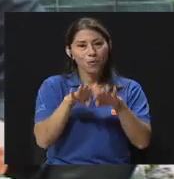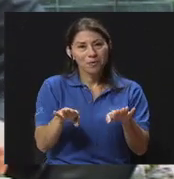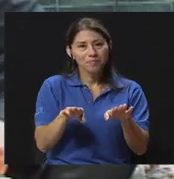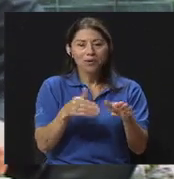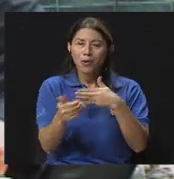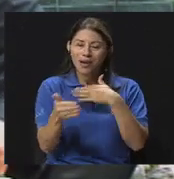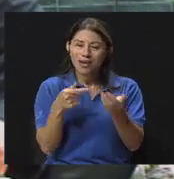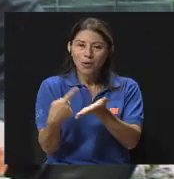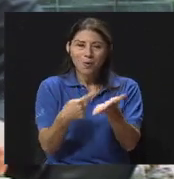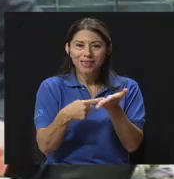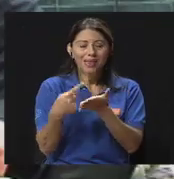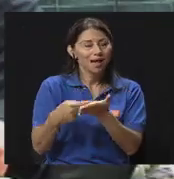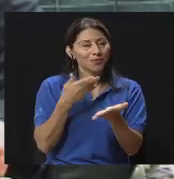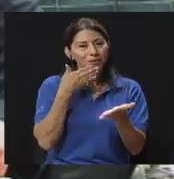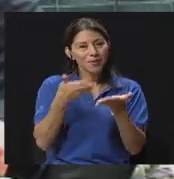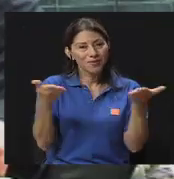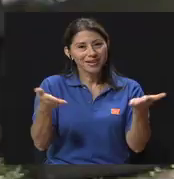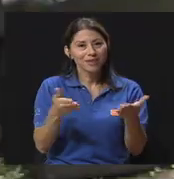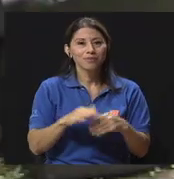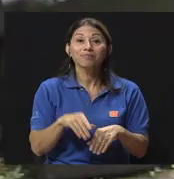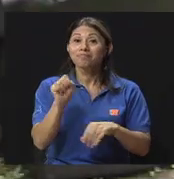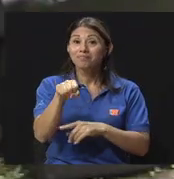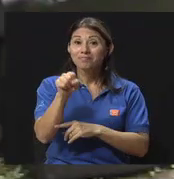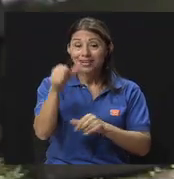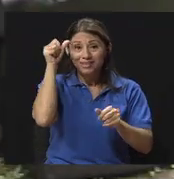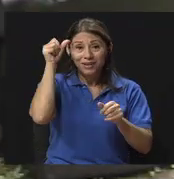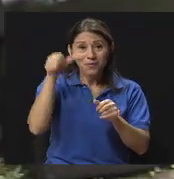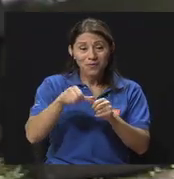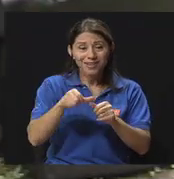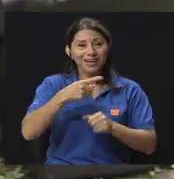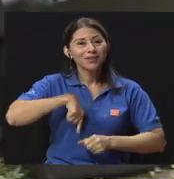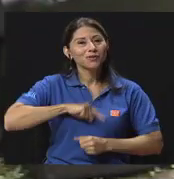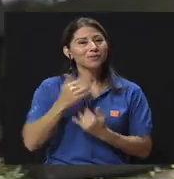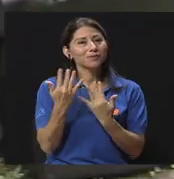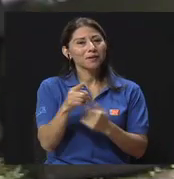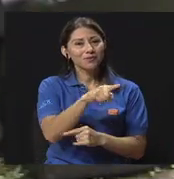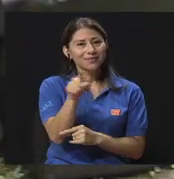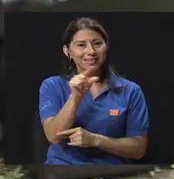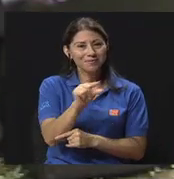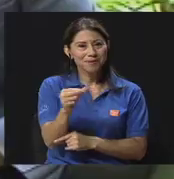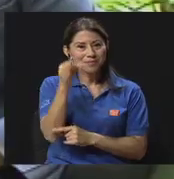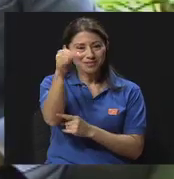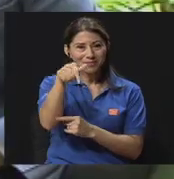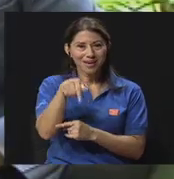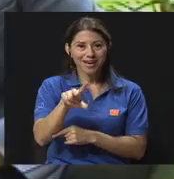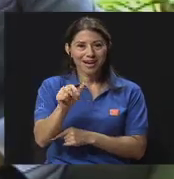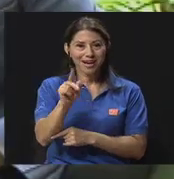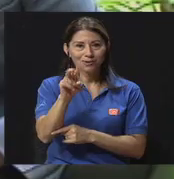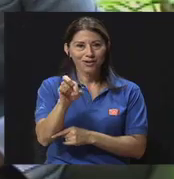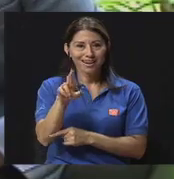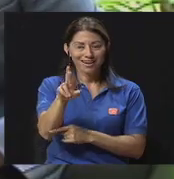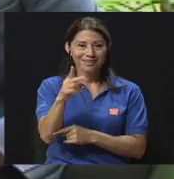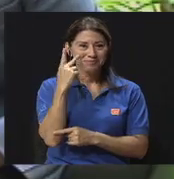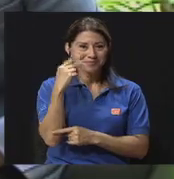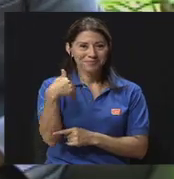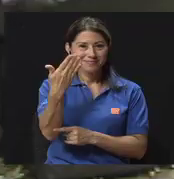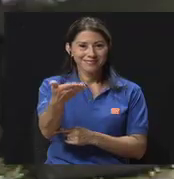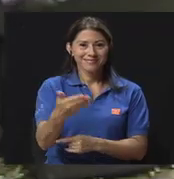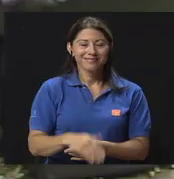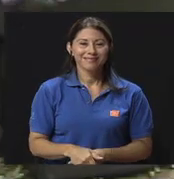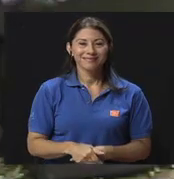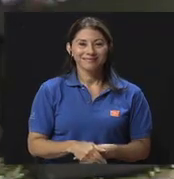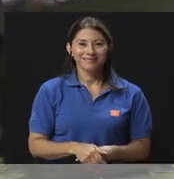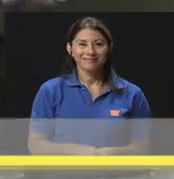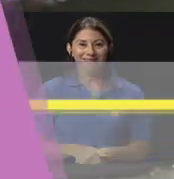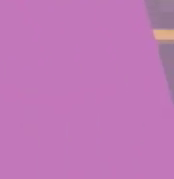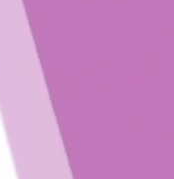comentario será siempre bienvenido. Así es, y recuerde entonces que los esperamos la próxima semana aquí por su canal UCR. Hasta la próxima. Hasta la